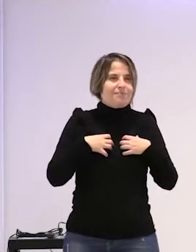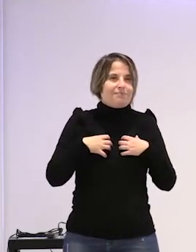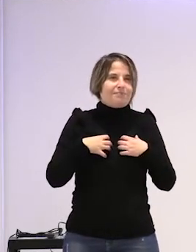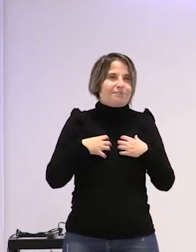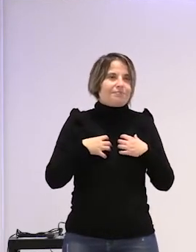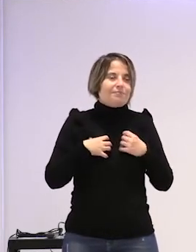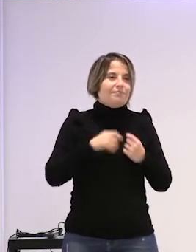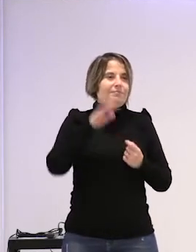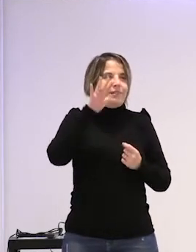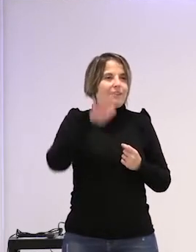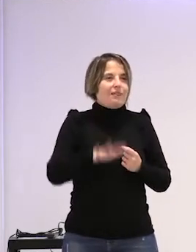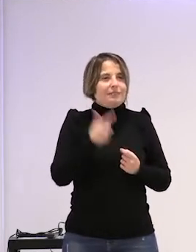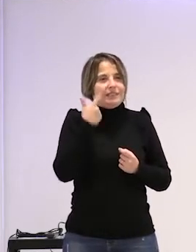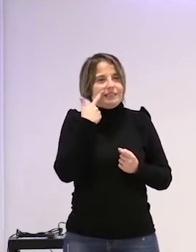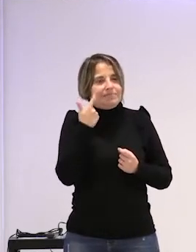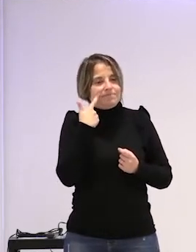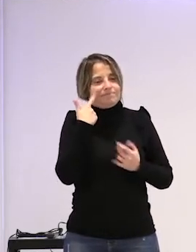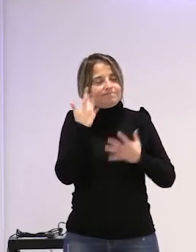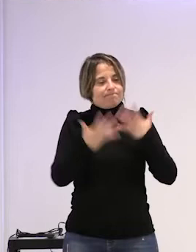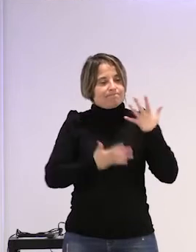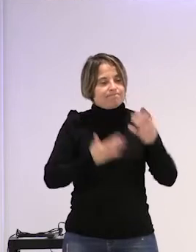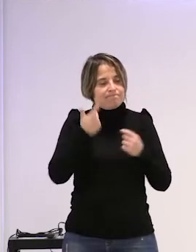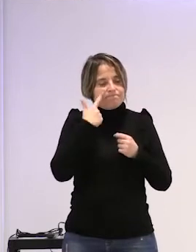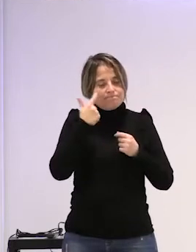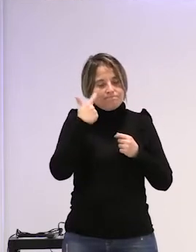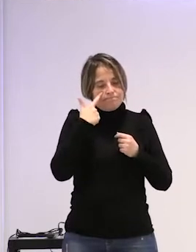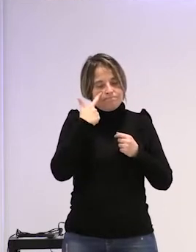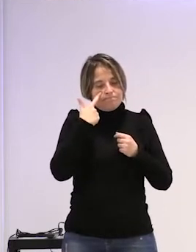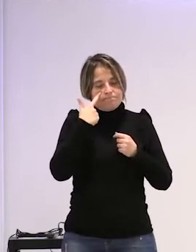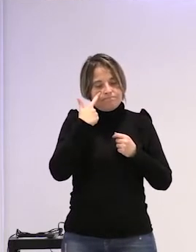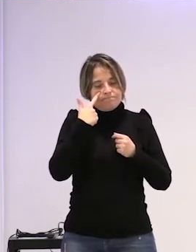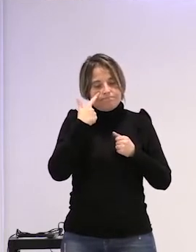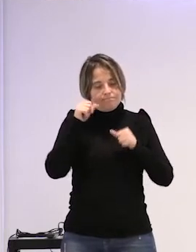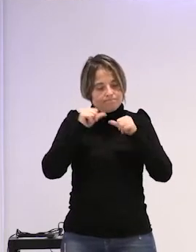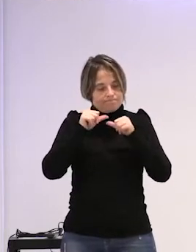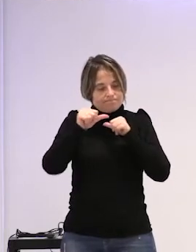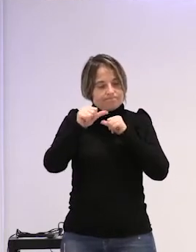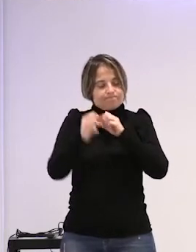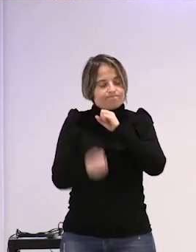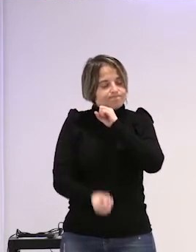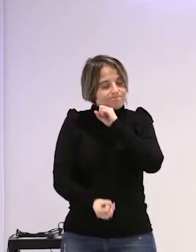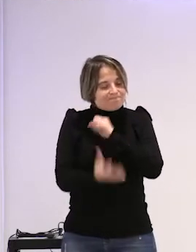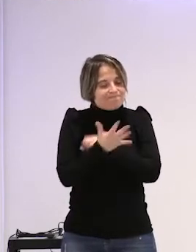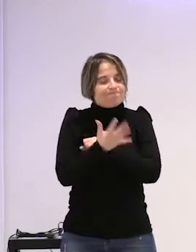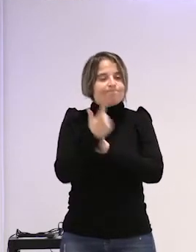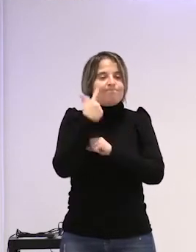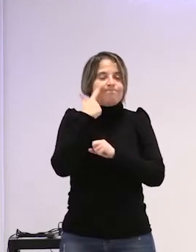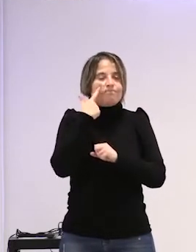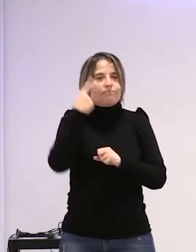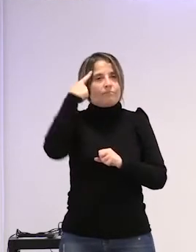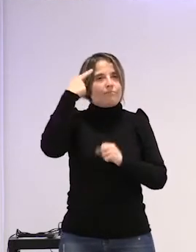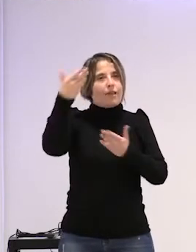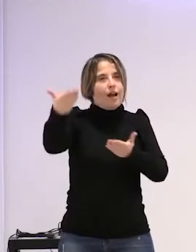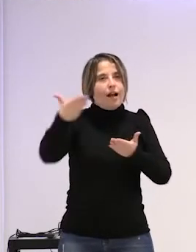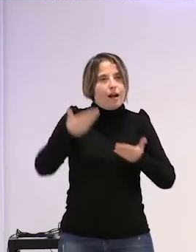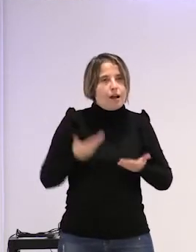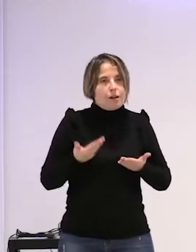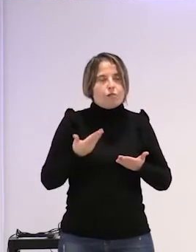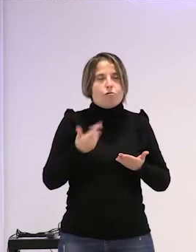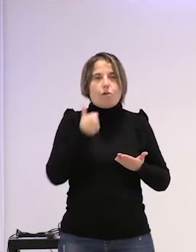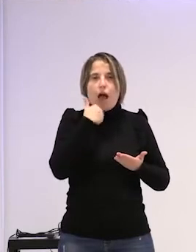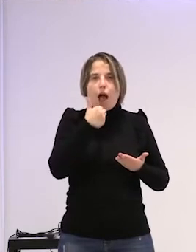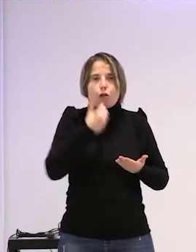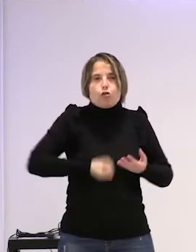alguna manera se elabora a partir de generar de crear de que venga nuestra ayuda un